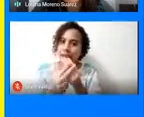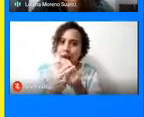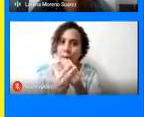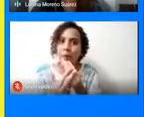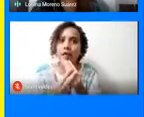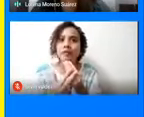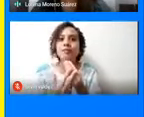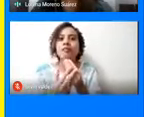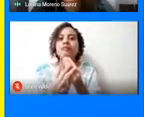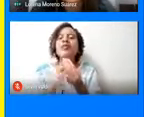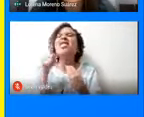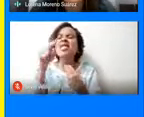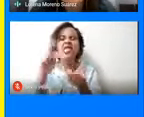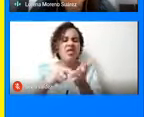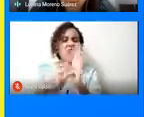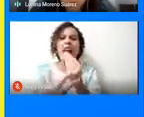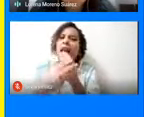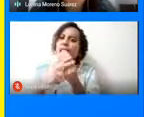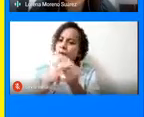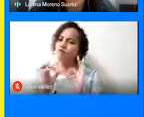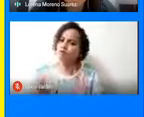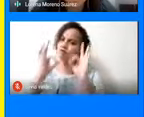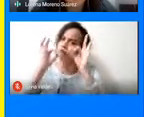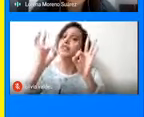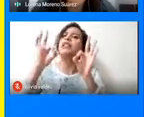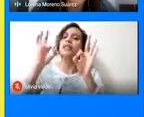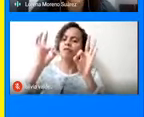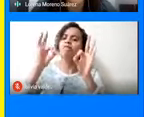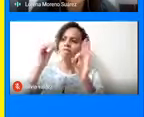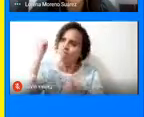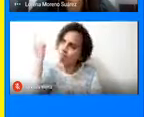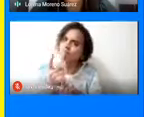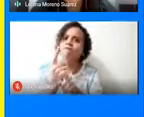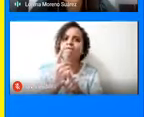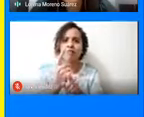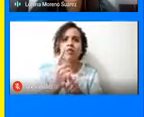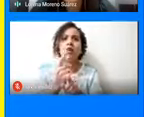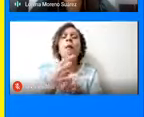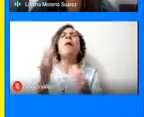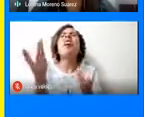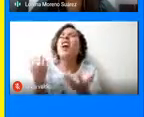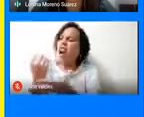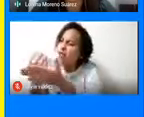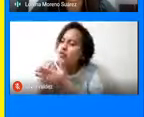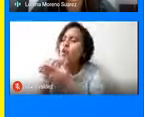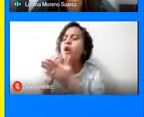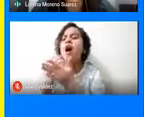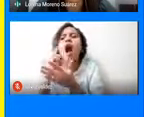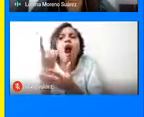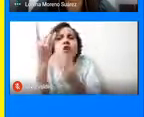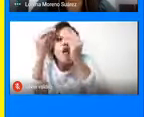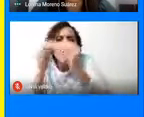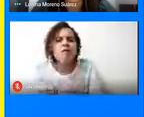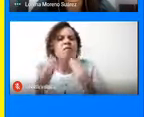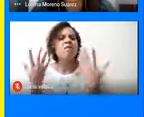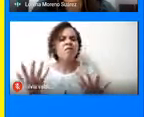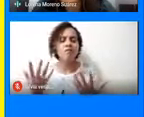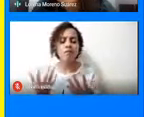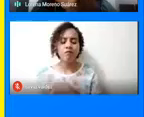sean herramientas efectivas y contundentes y que nos ayuden de una u otra forma a